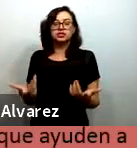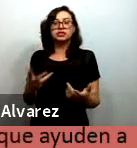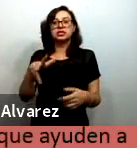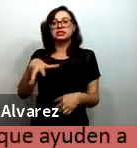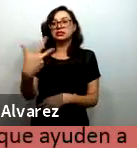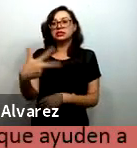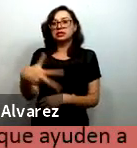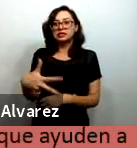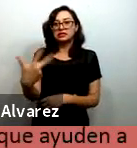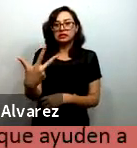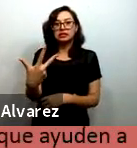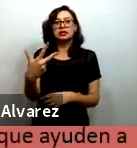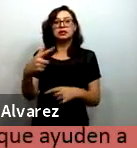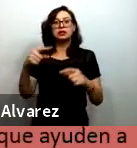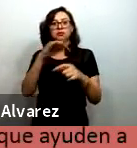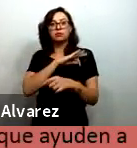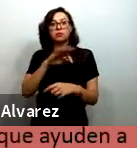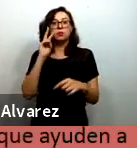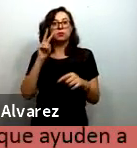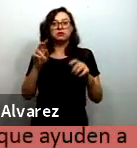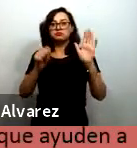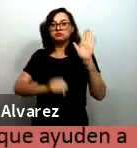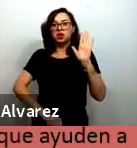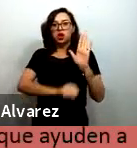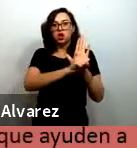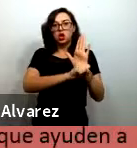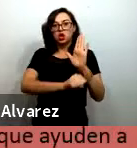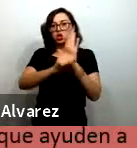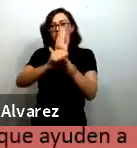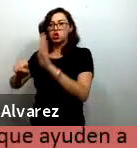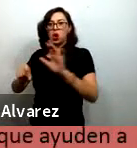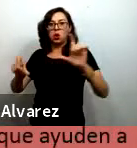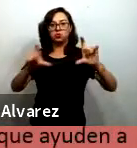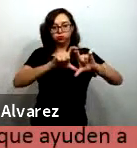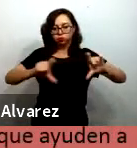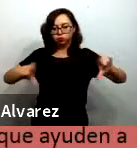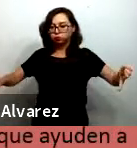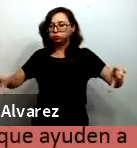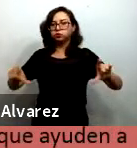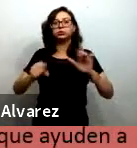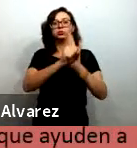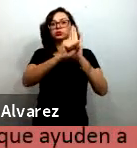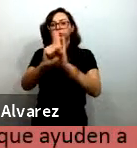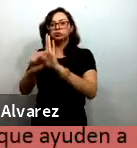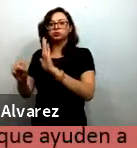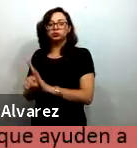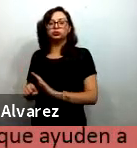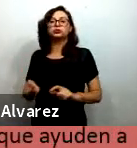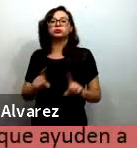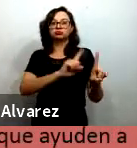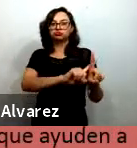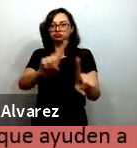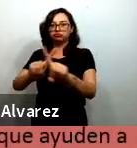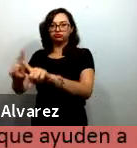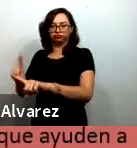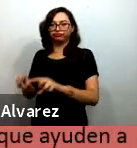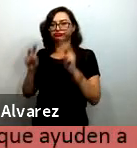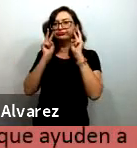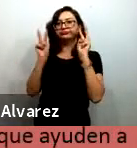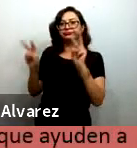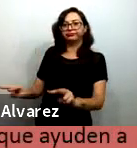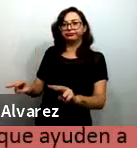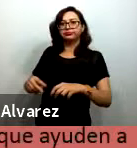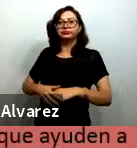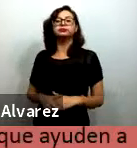abajo mujeres por supuesto la red VOD comunidad de aprendizaje la fundación grupo